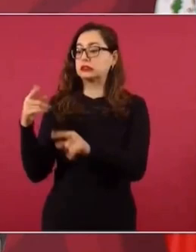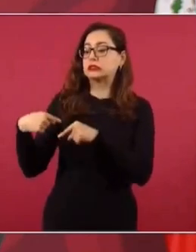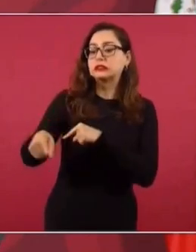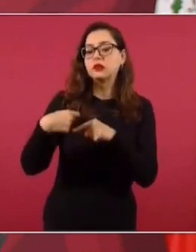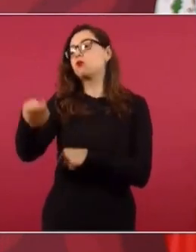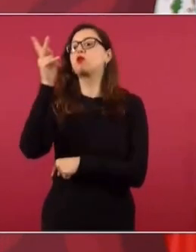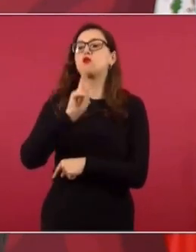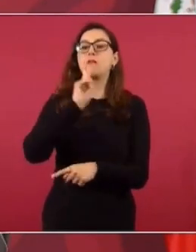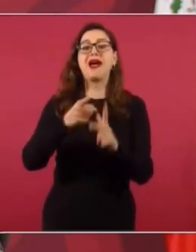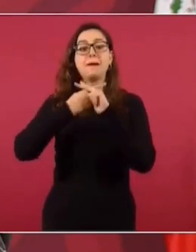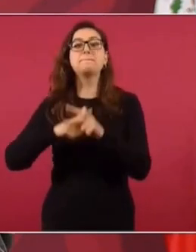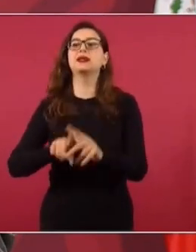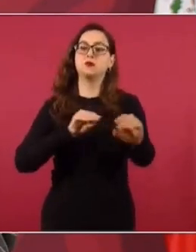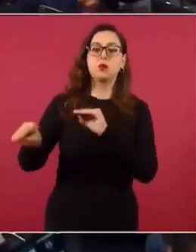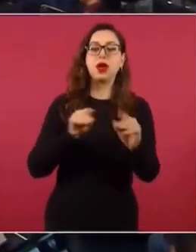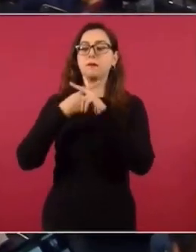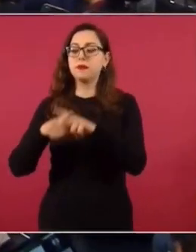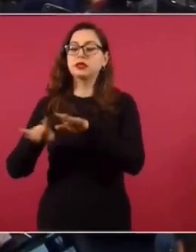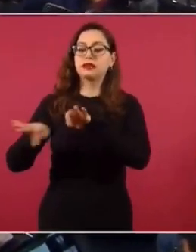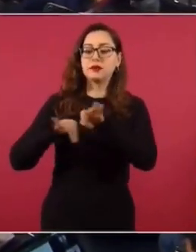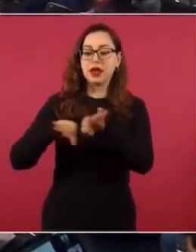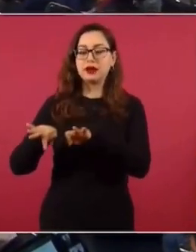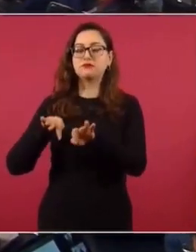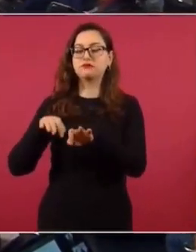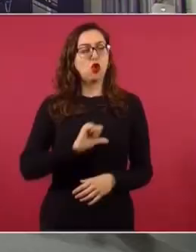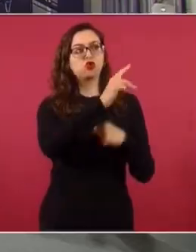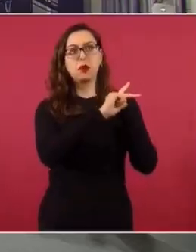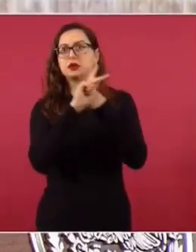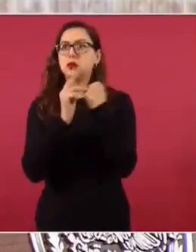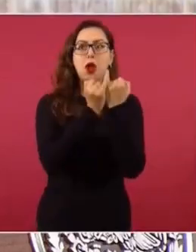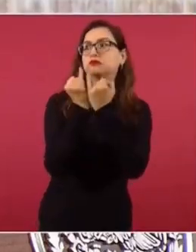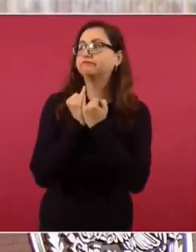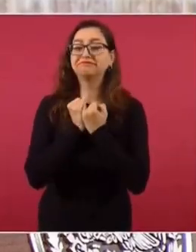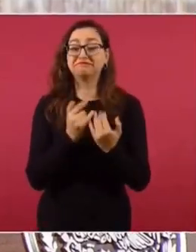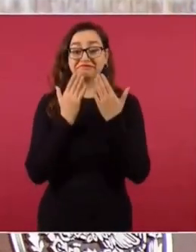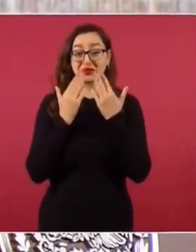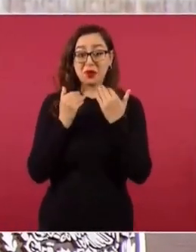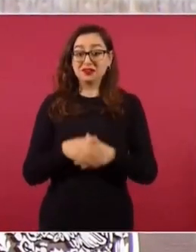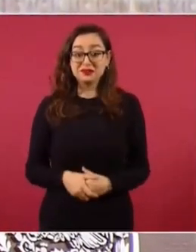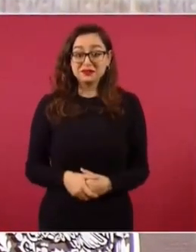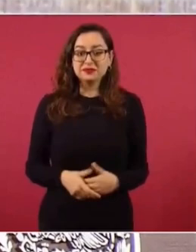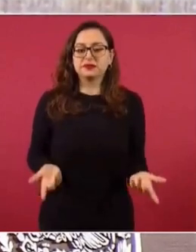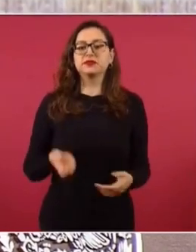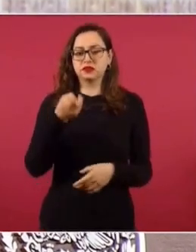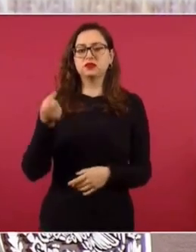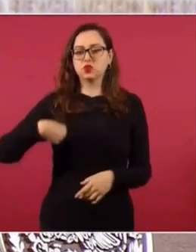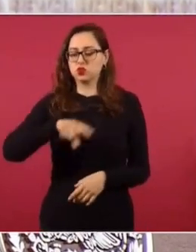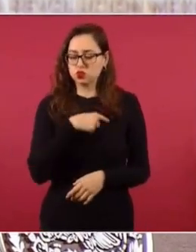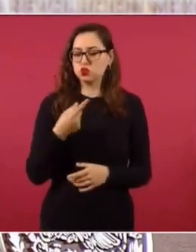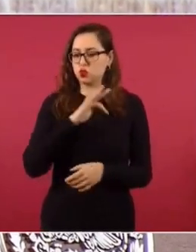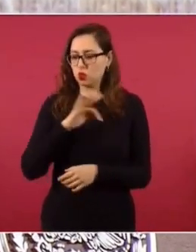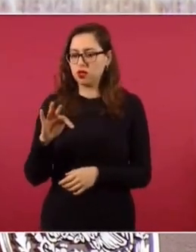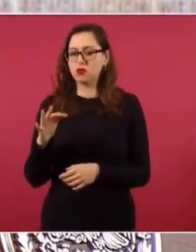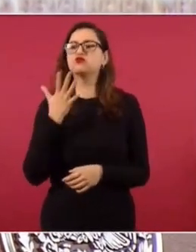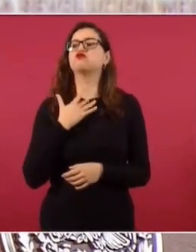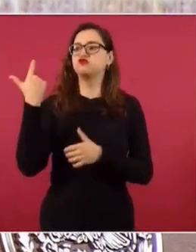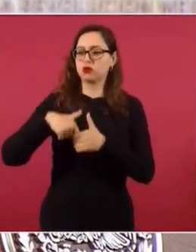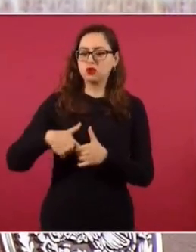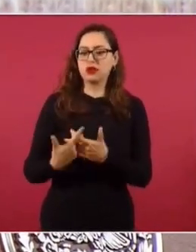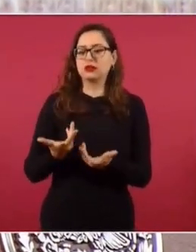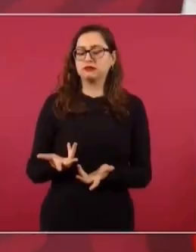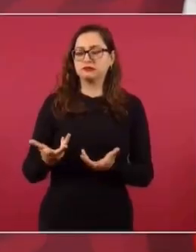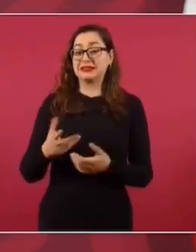Y se va a empezar a poner a prueba la refinería de Dos Bocas. Y con esa refinería vamos a procesar 340 mil barriles más